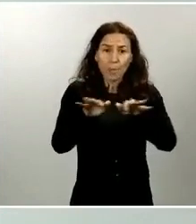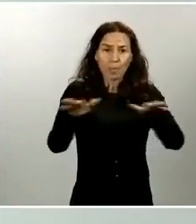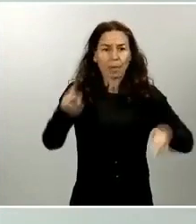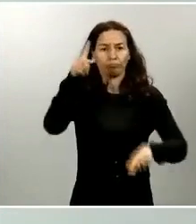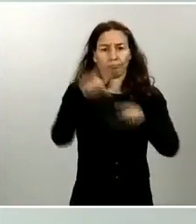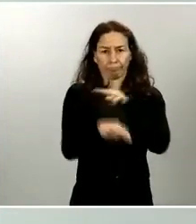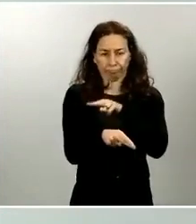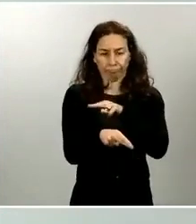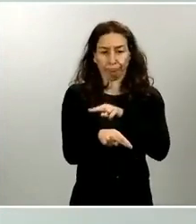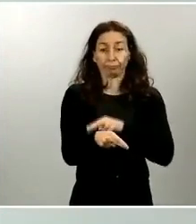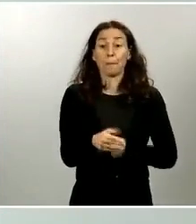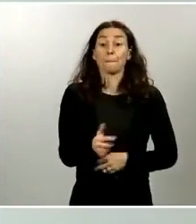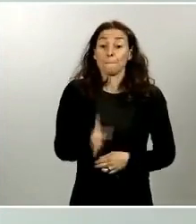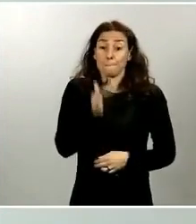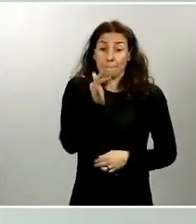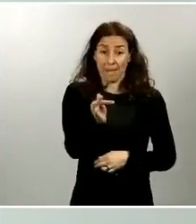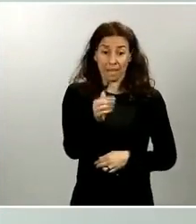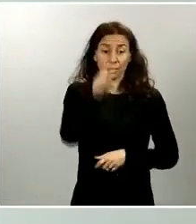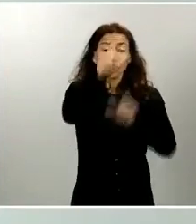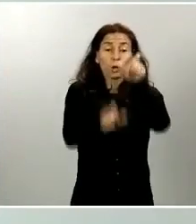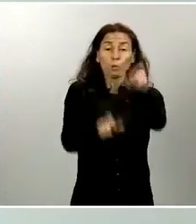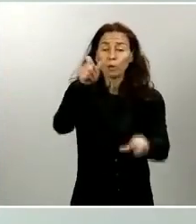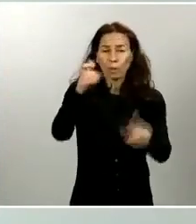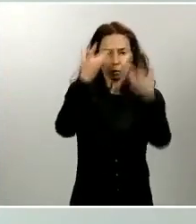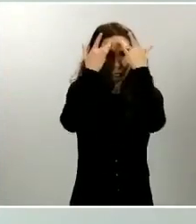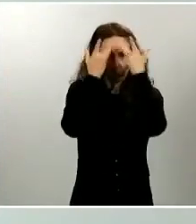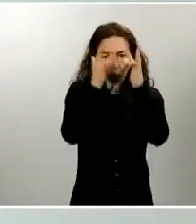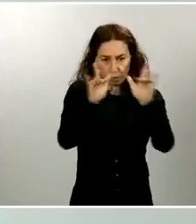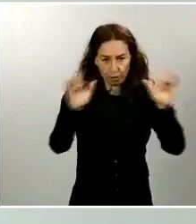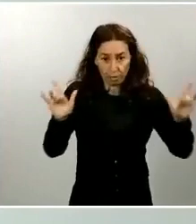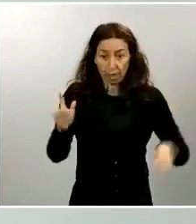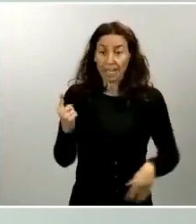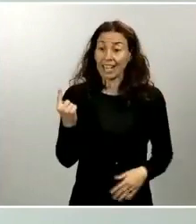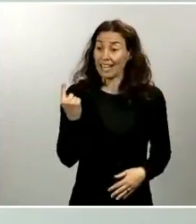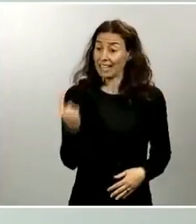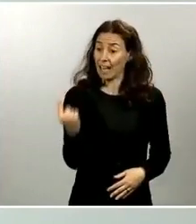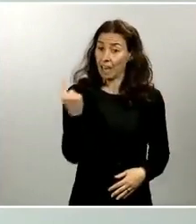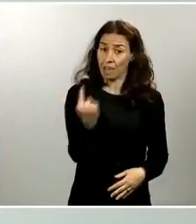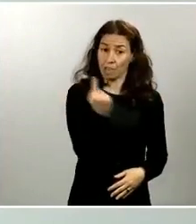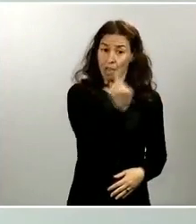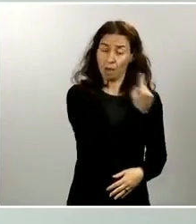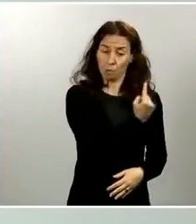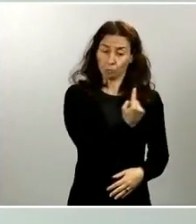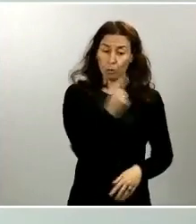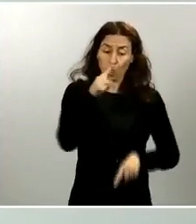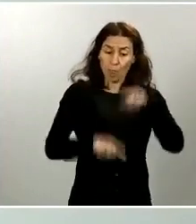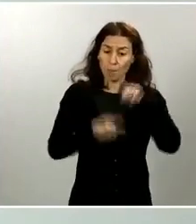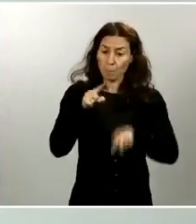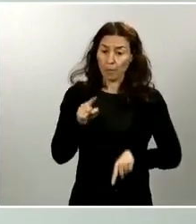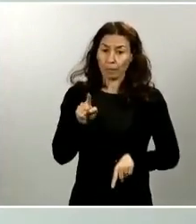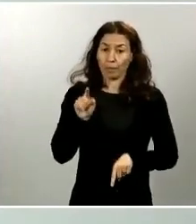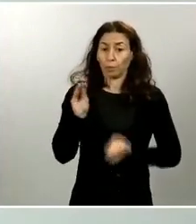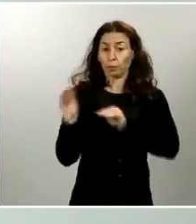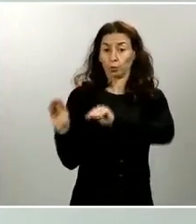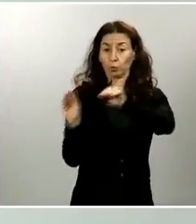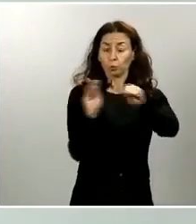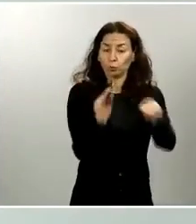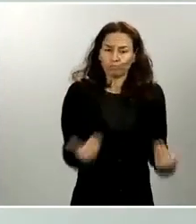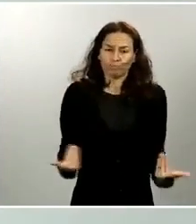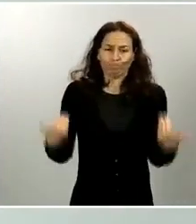concienciar a la población de que es labor de todos, cada uno desde el lugar que le toca, aportar su grano de arena para